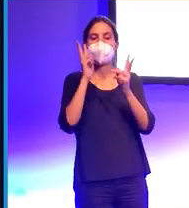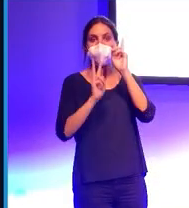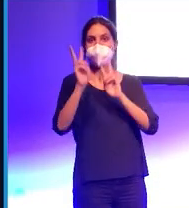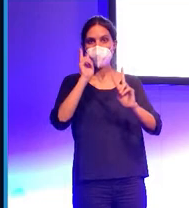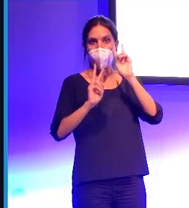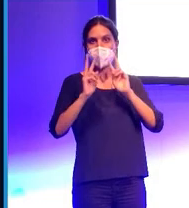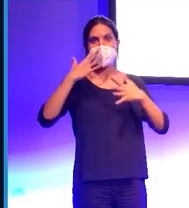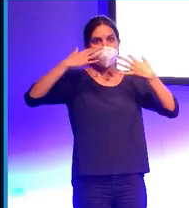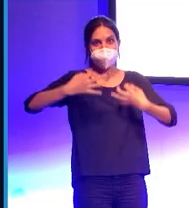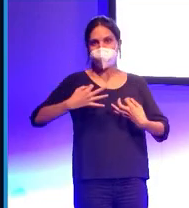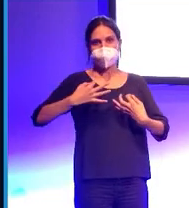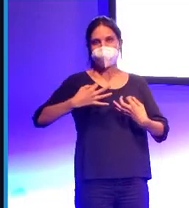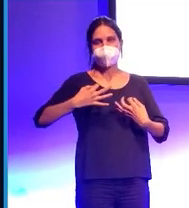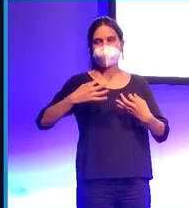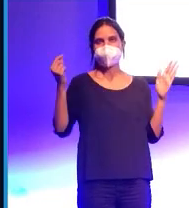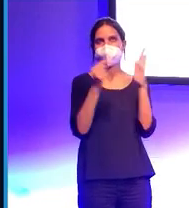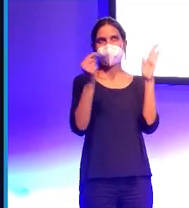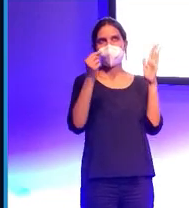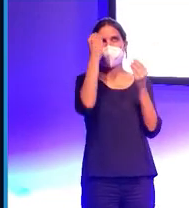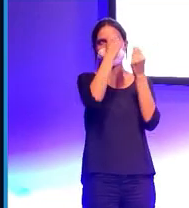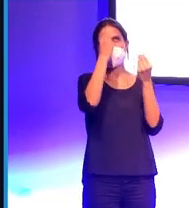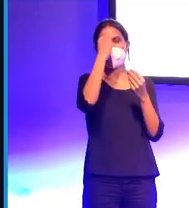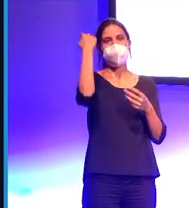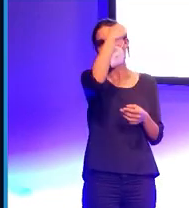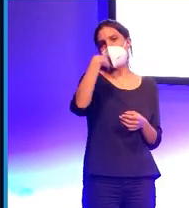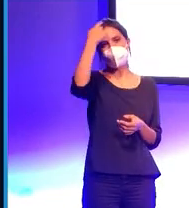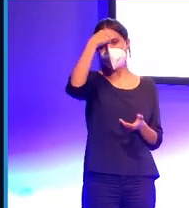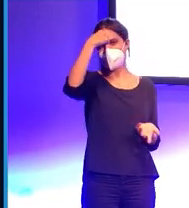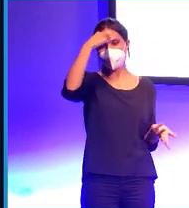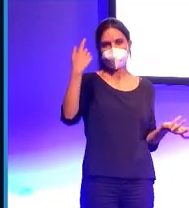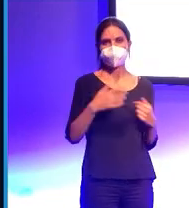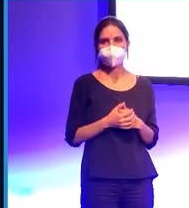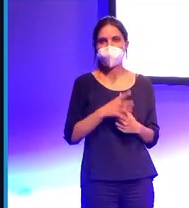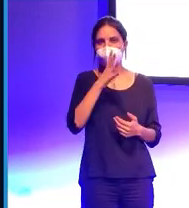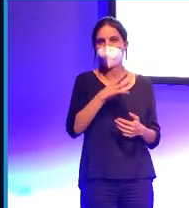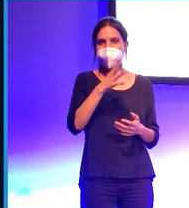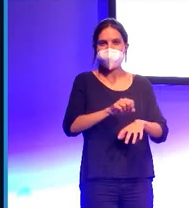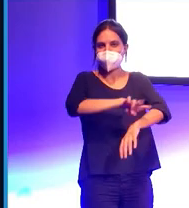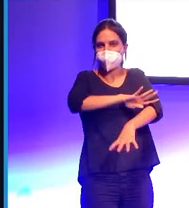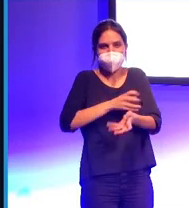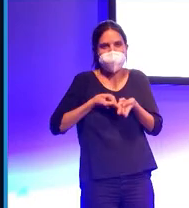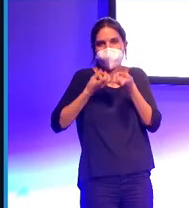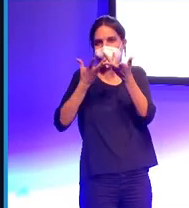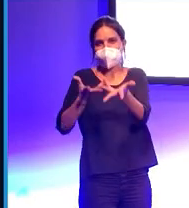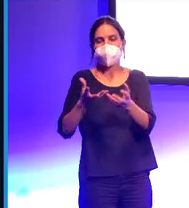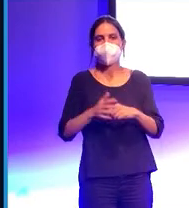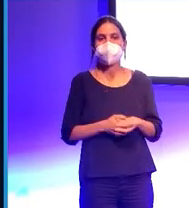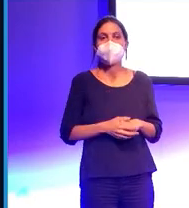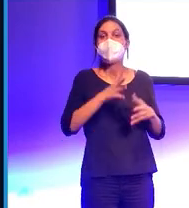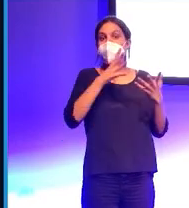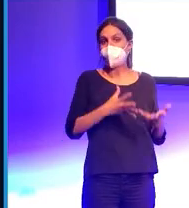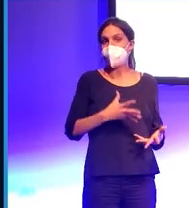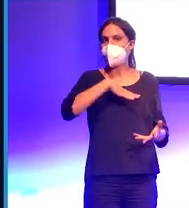lo que es más común es pensar en la cara. Nosotros comunicamos muchísima información con la cara y existe esta tecnología hoy en día. Esto es un ejemplo de software